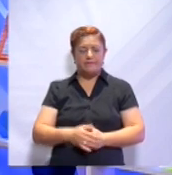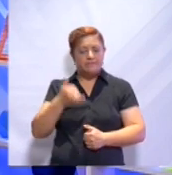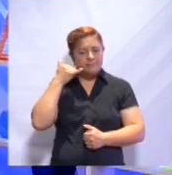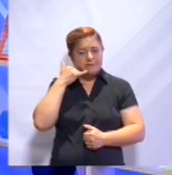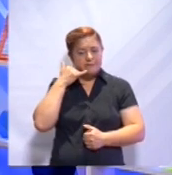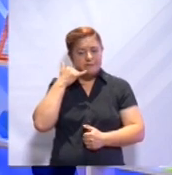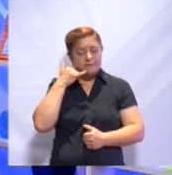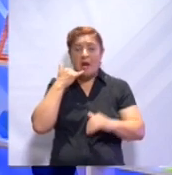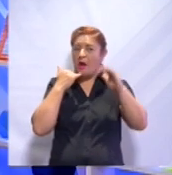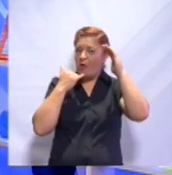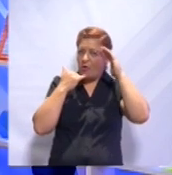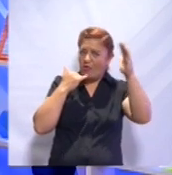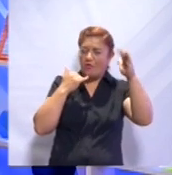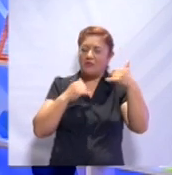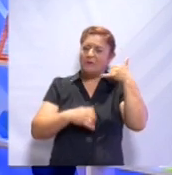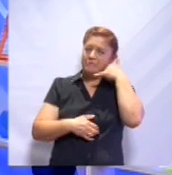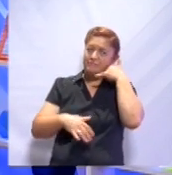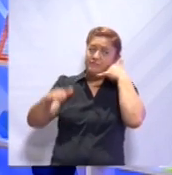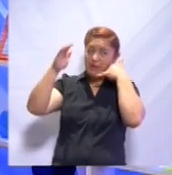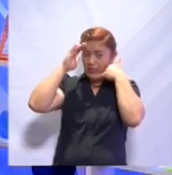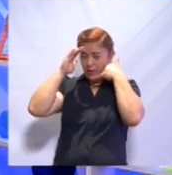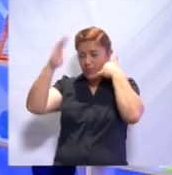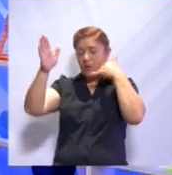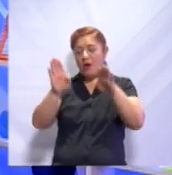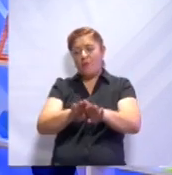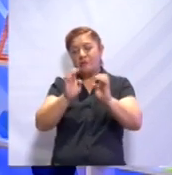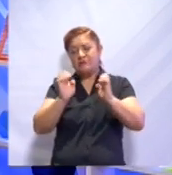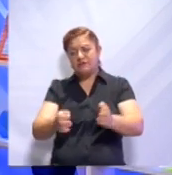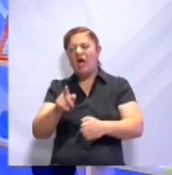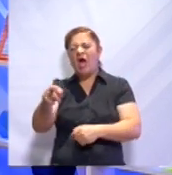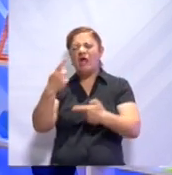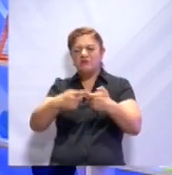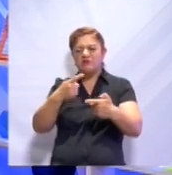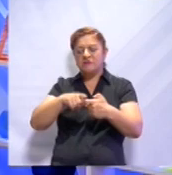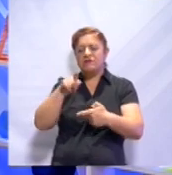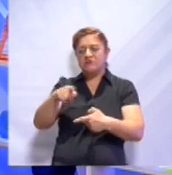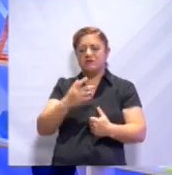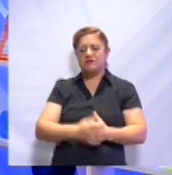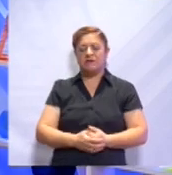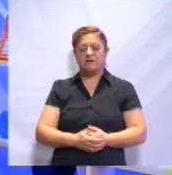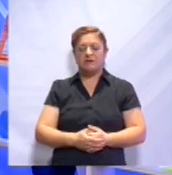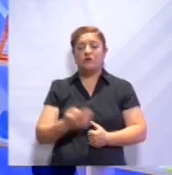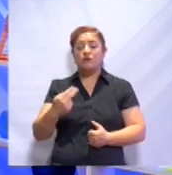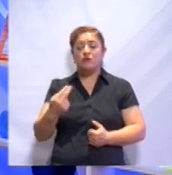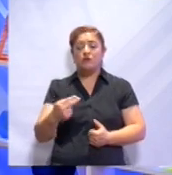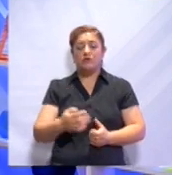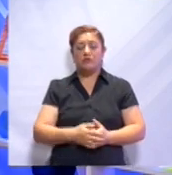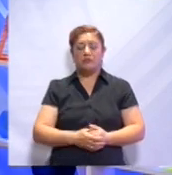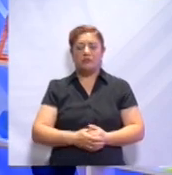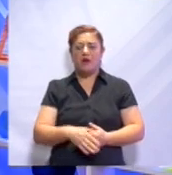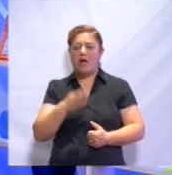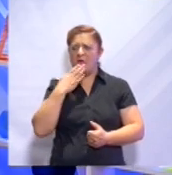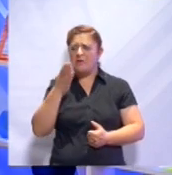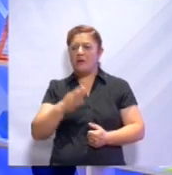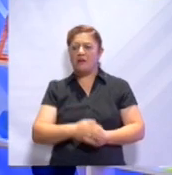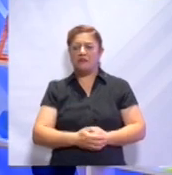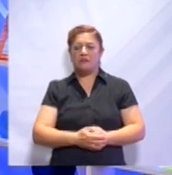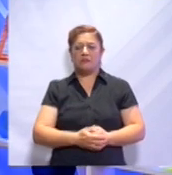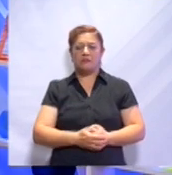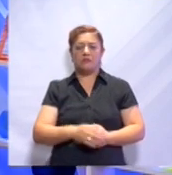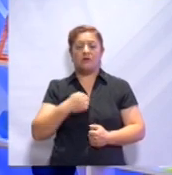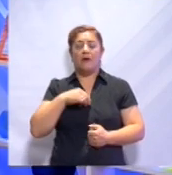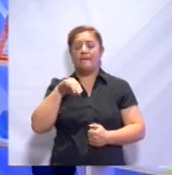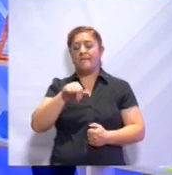Hola. Hola, ¿cómo estás? ¿Quién nos habla? ¿Quién nos llama? Bien. Estoy bien. Soy